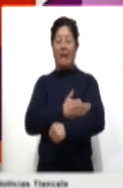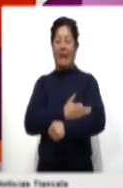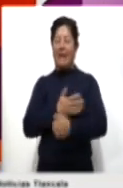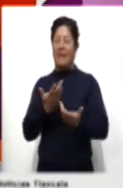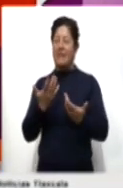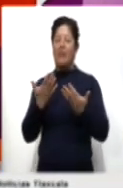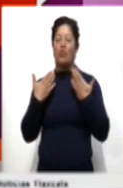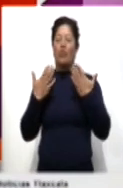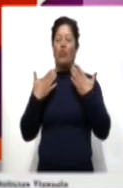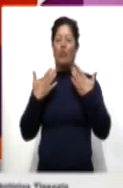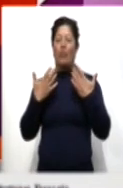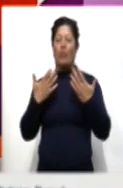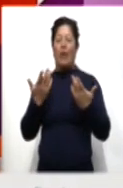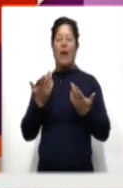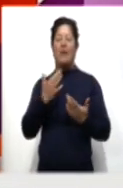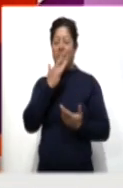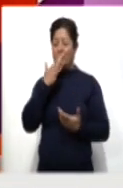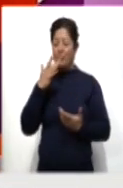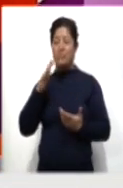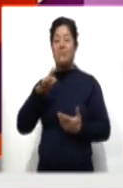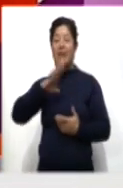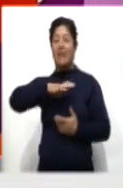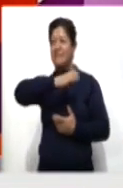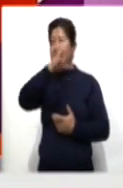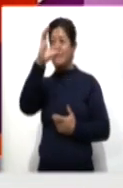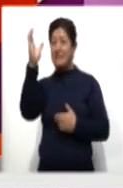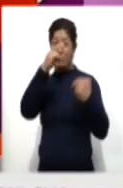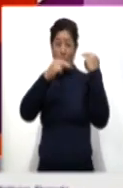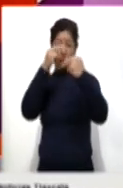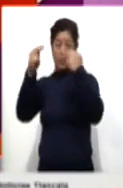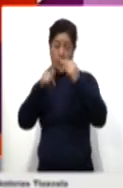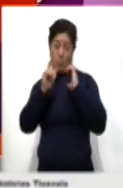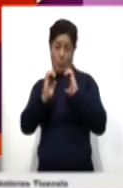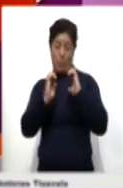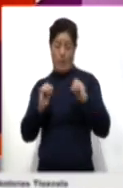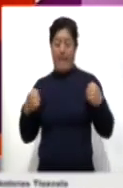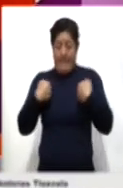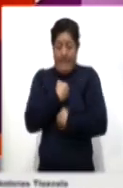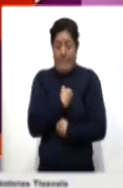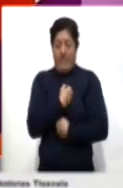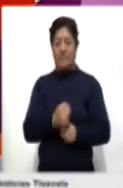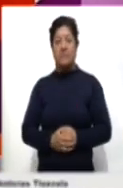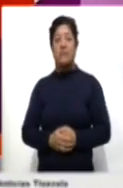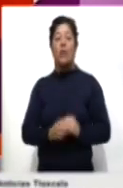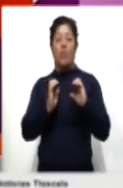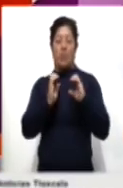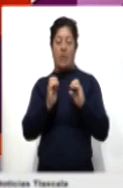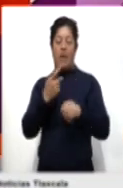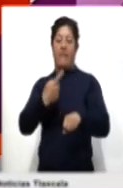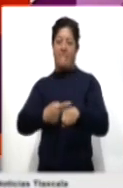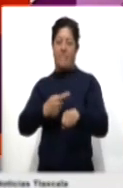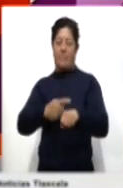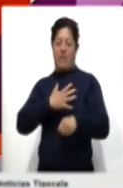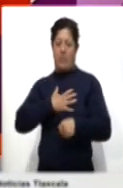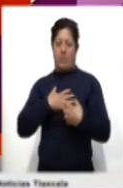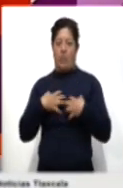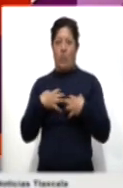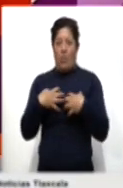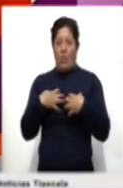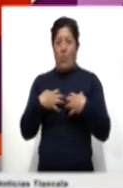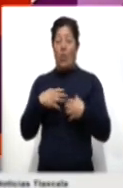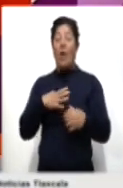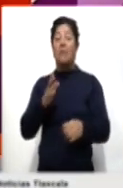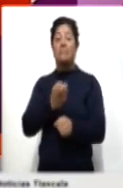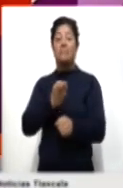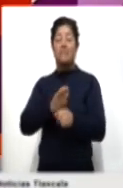capital del estado. Se mantiene el cielo nublado. Tome precauciones. Hay que abrigarnos y prevenir enfermedades de las vías respiratorias. Todavía es